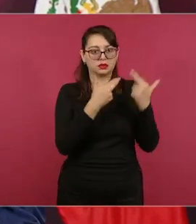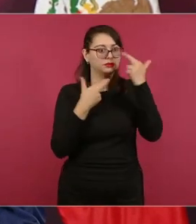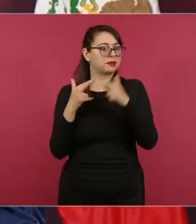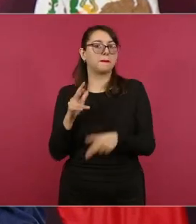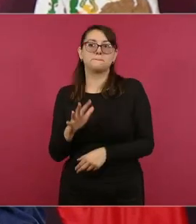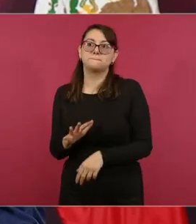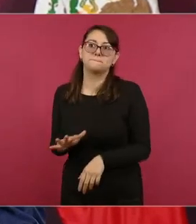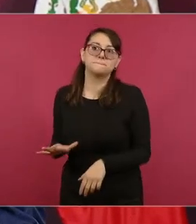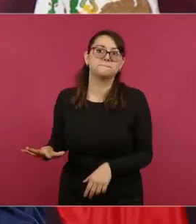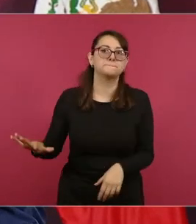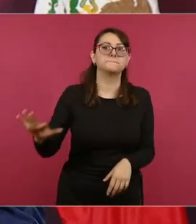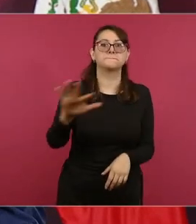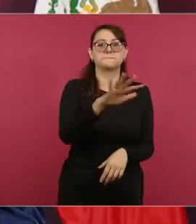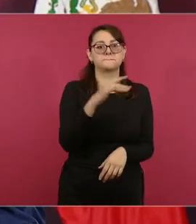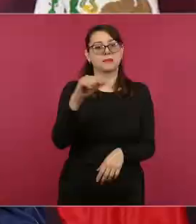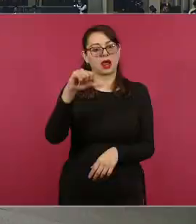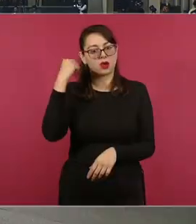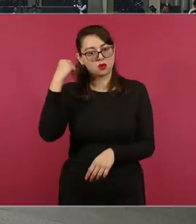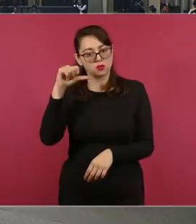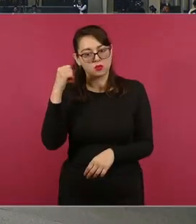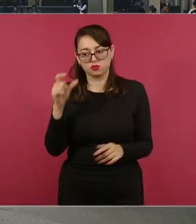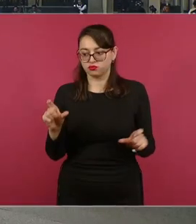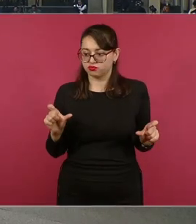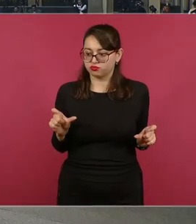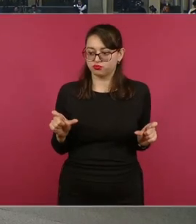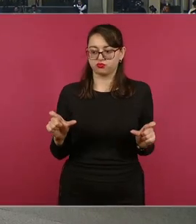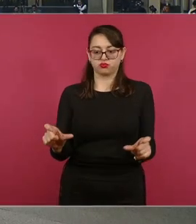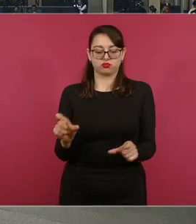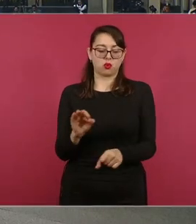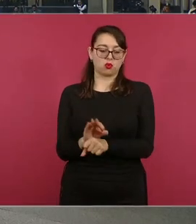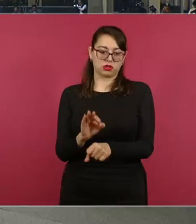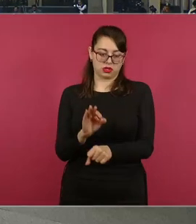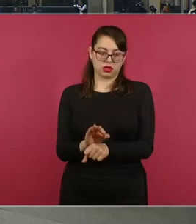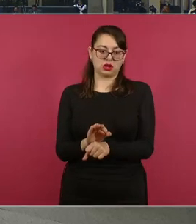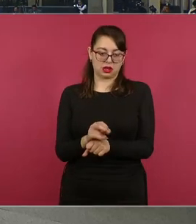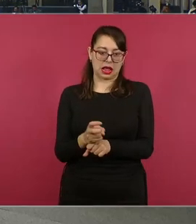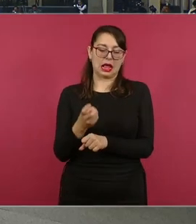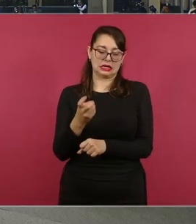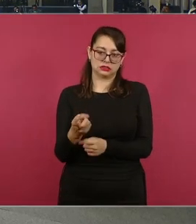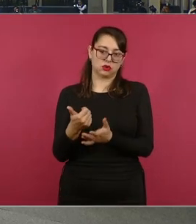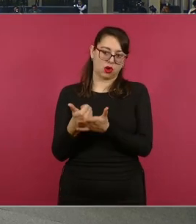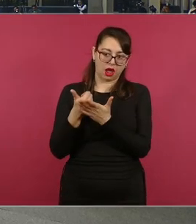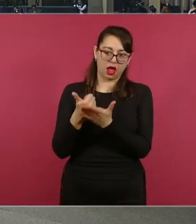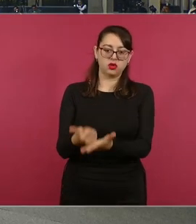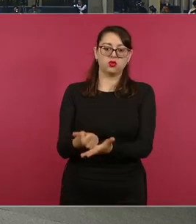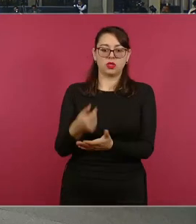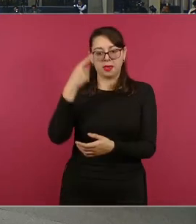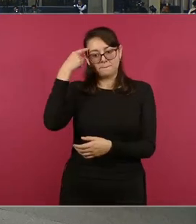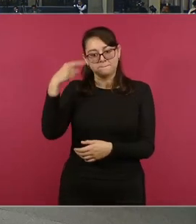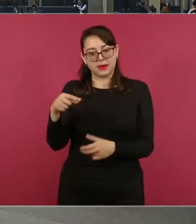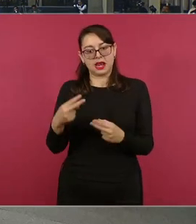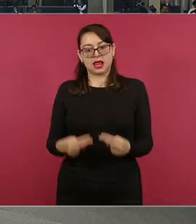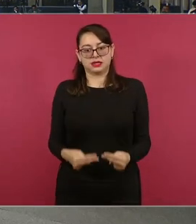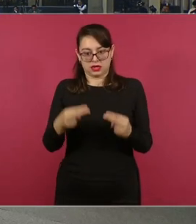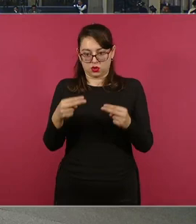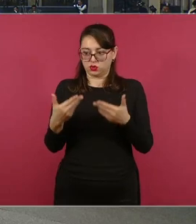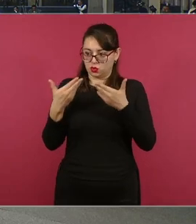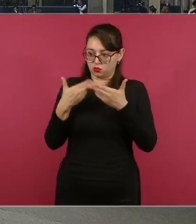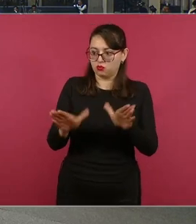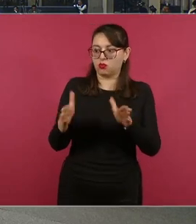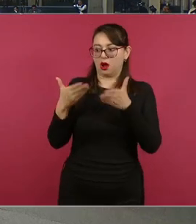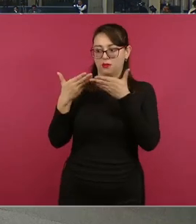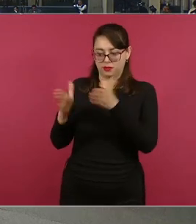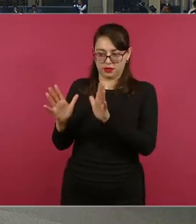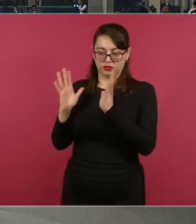de Acapulco para que podamos colaborar de esta manera a esta reactivación